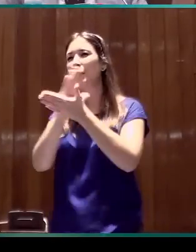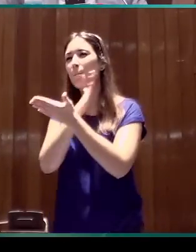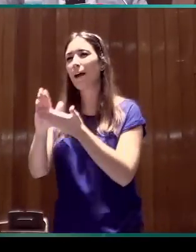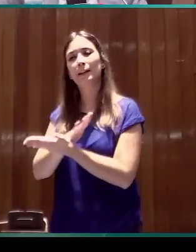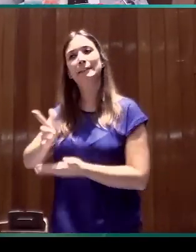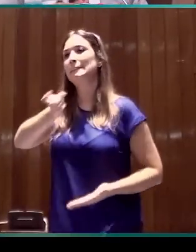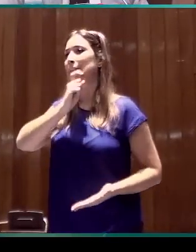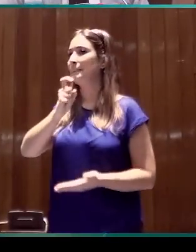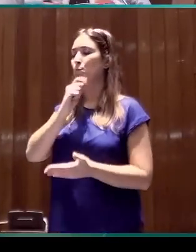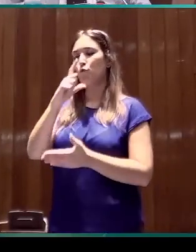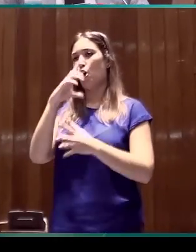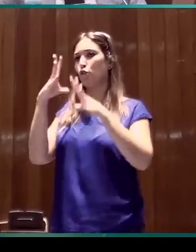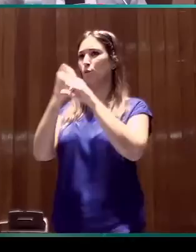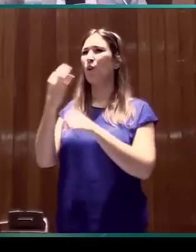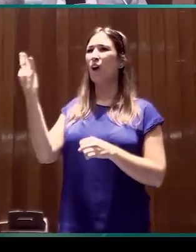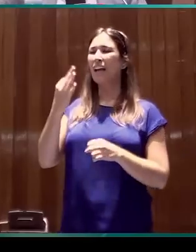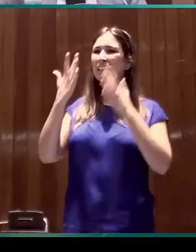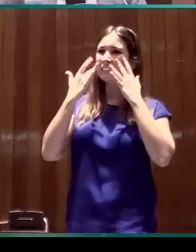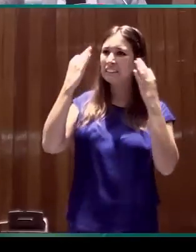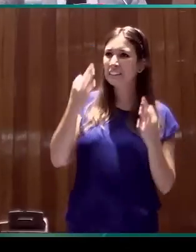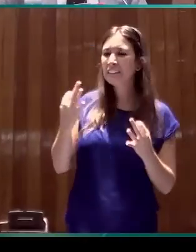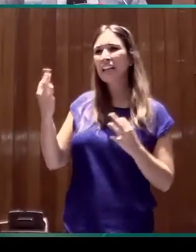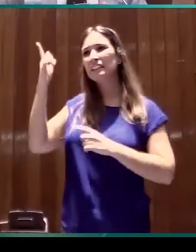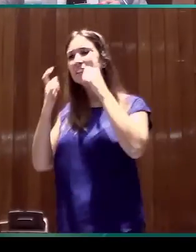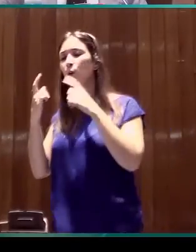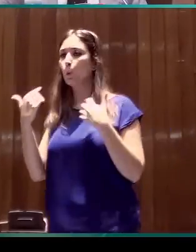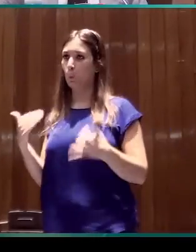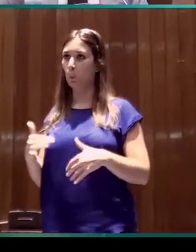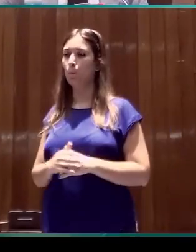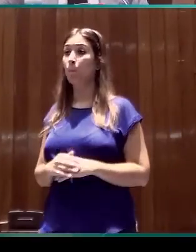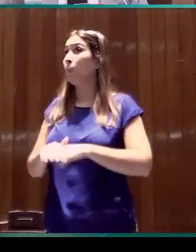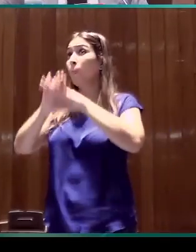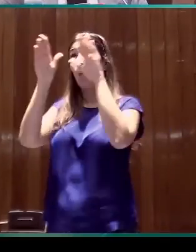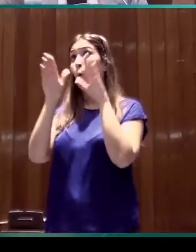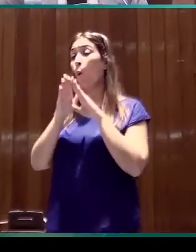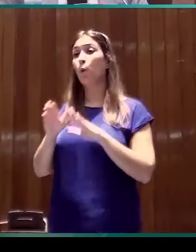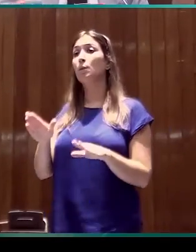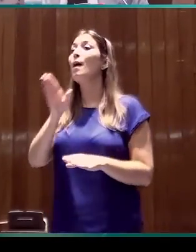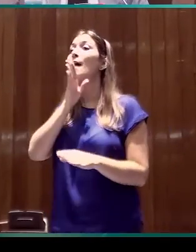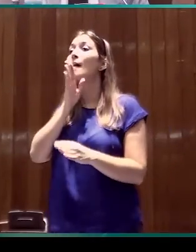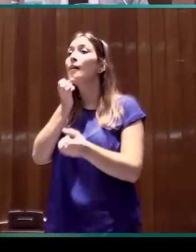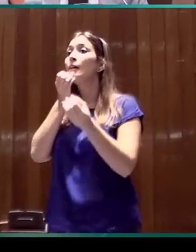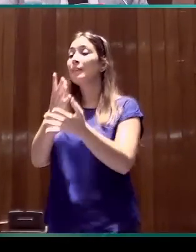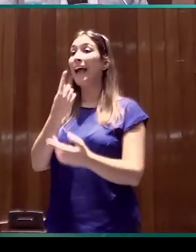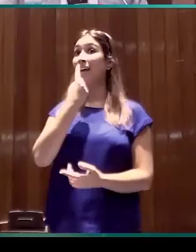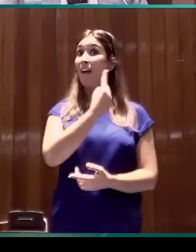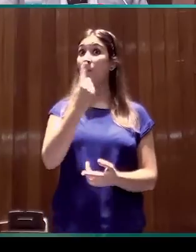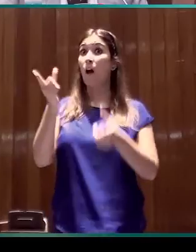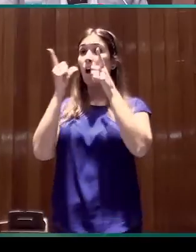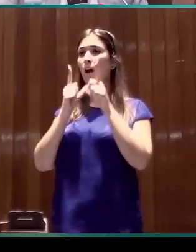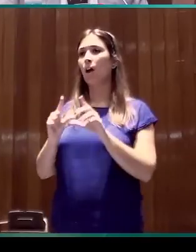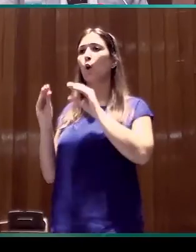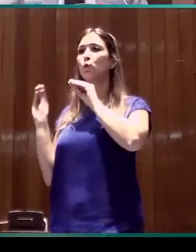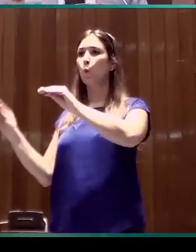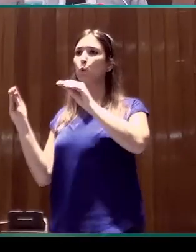de manera clara qué es lo uno y qué es lo otro. Y por último, como mencionaba antes, cada lingüista tiene una perspectiva